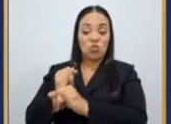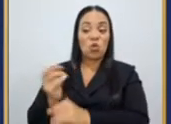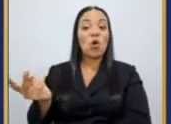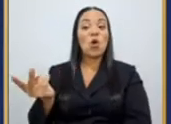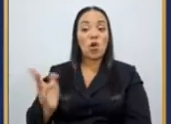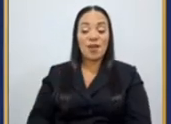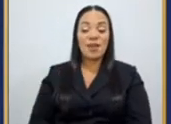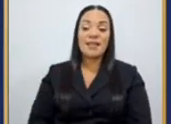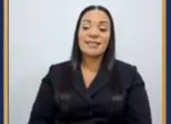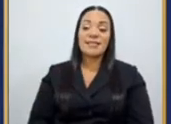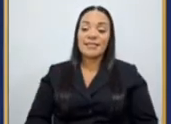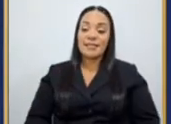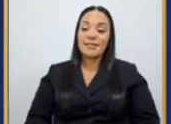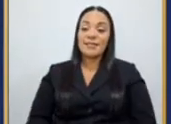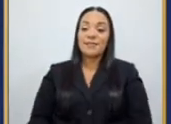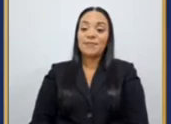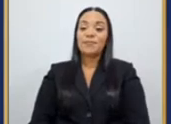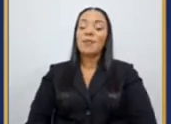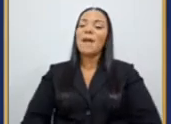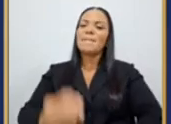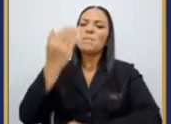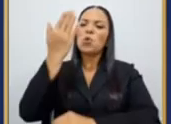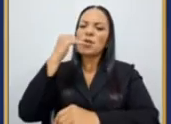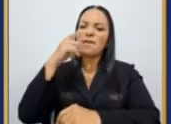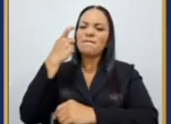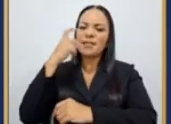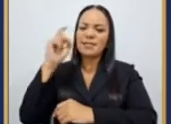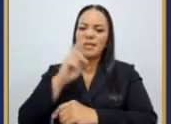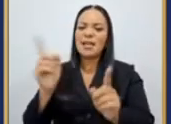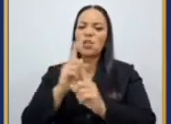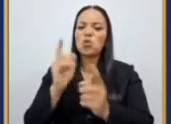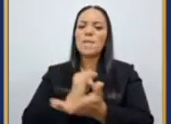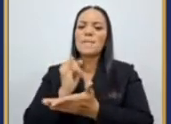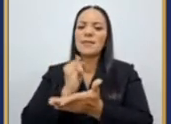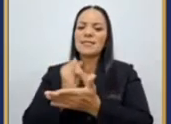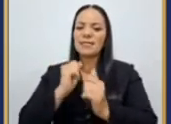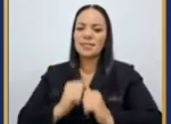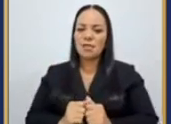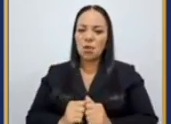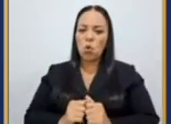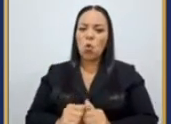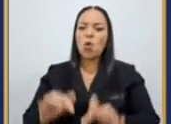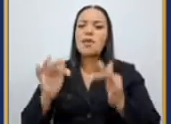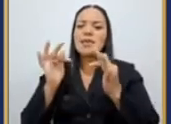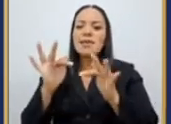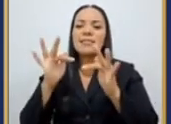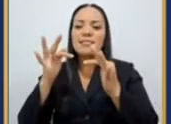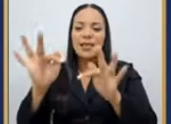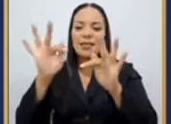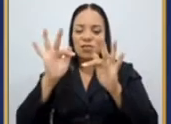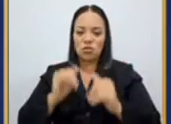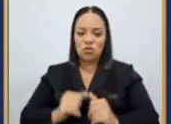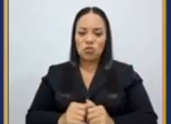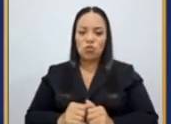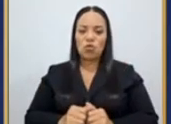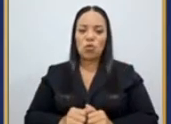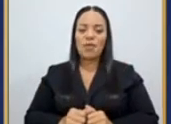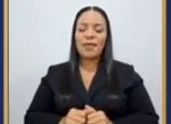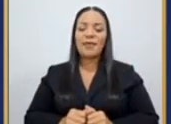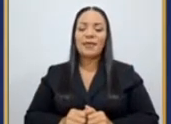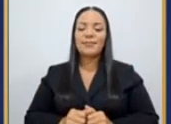¿Por qué la fiscalía no investigó el intento de